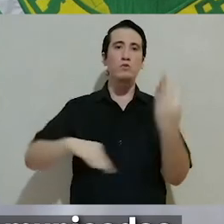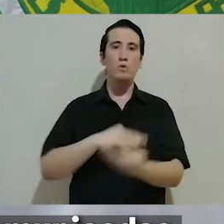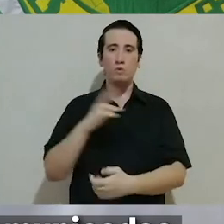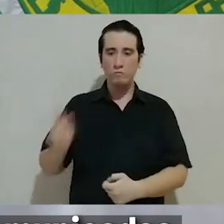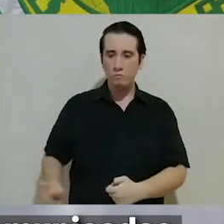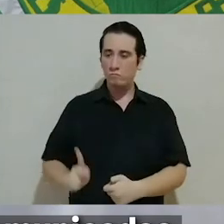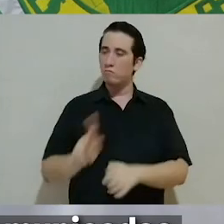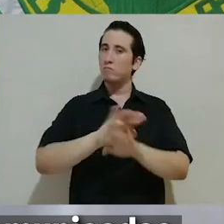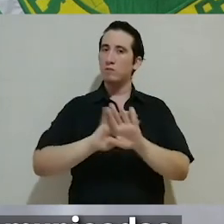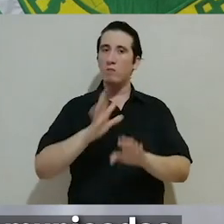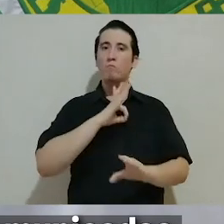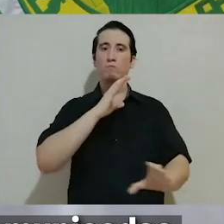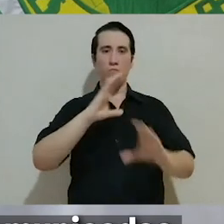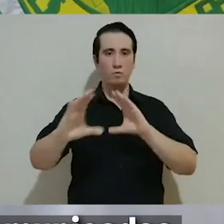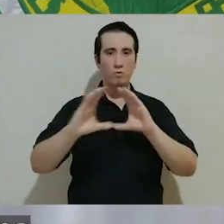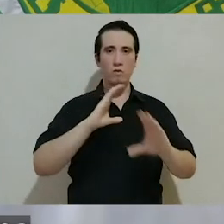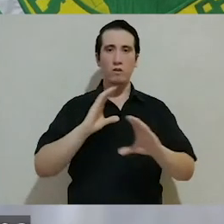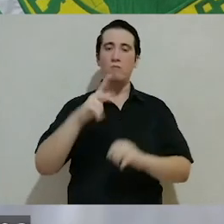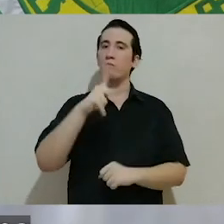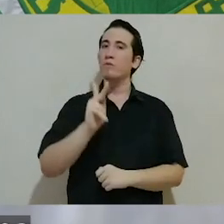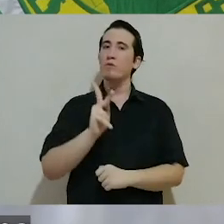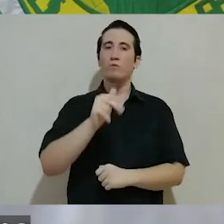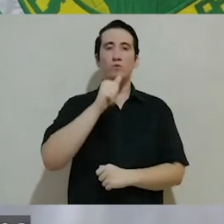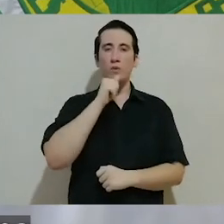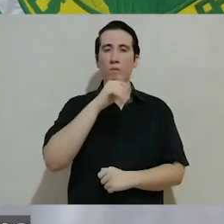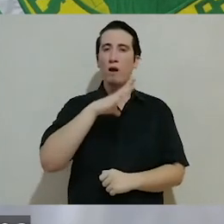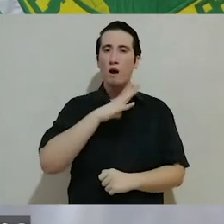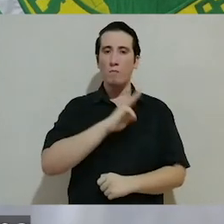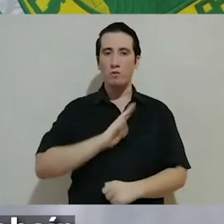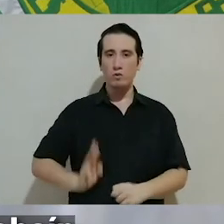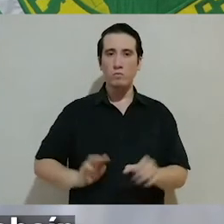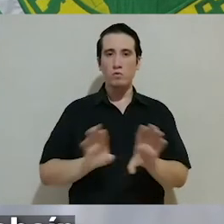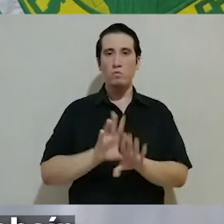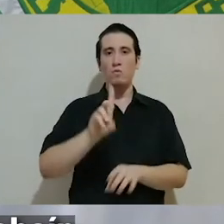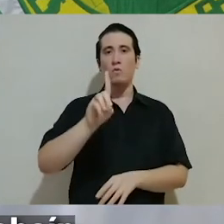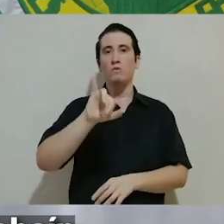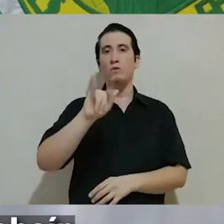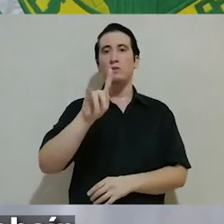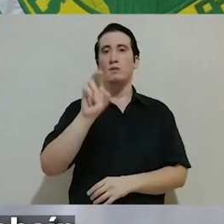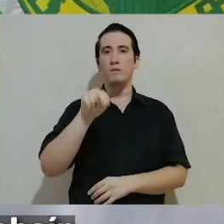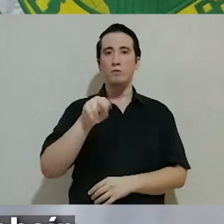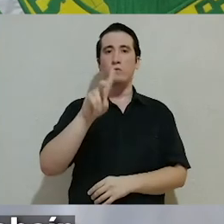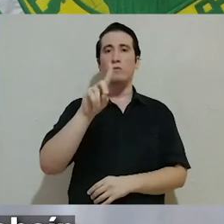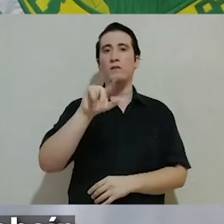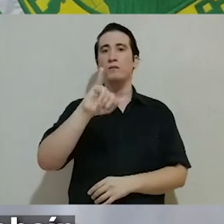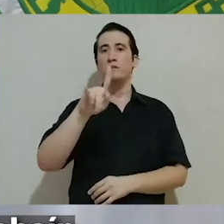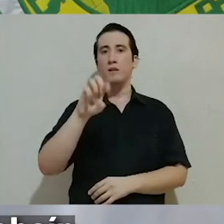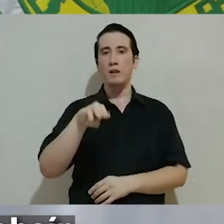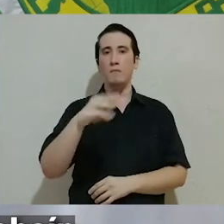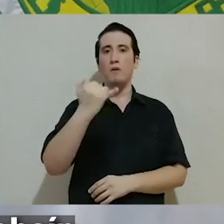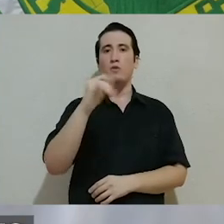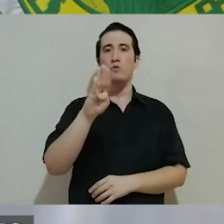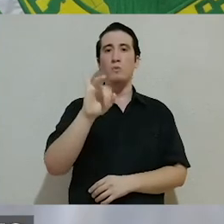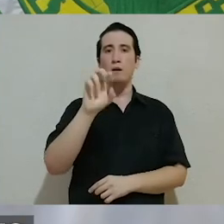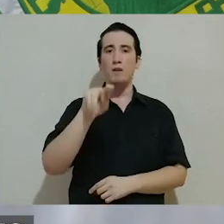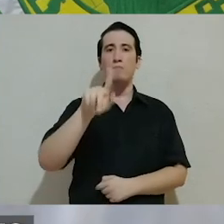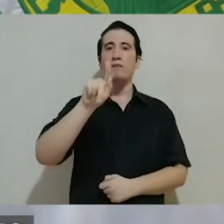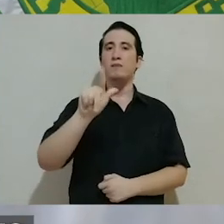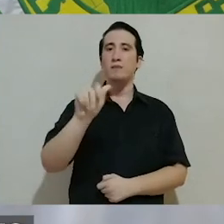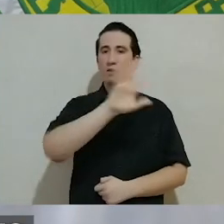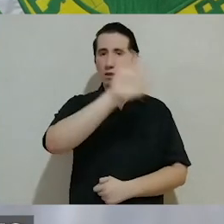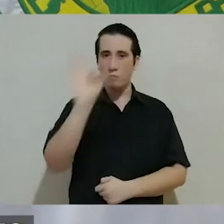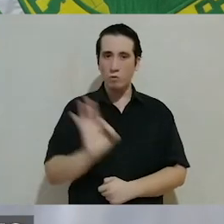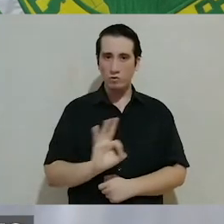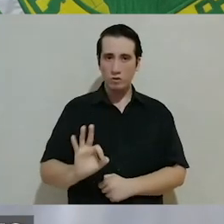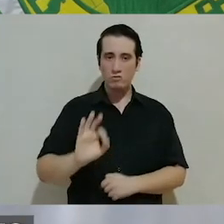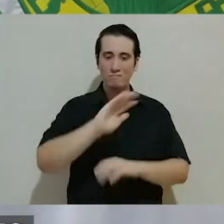todas las comunidades ya se encuentran comunicadas, pero que aún tenemos municipios como Sitzantún, Silam González, Semul y Yovain, con el 70